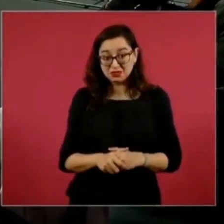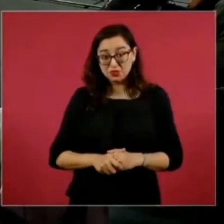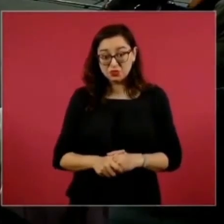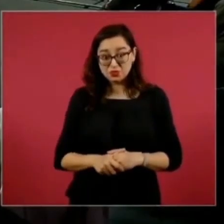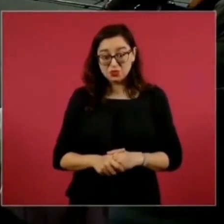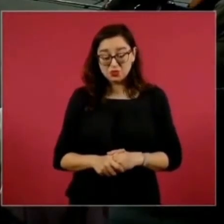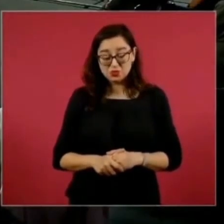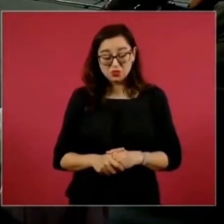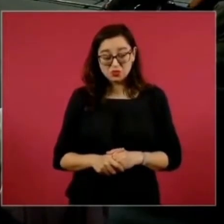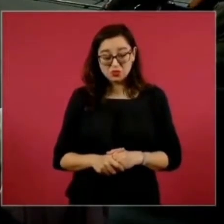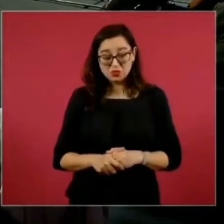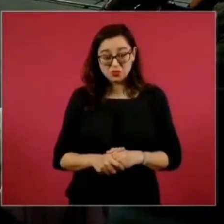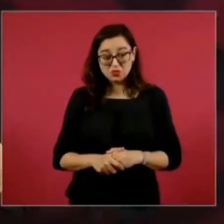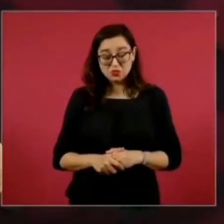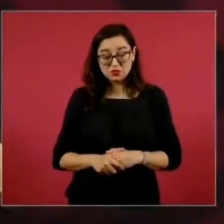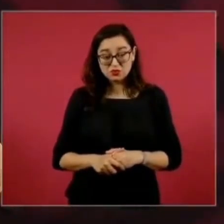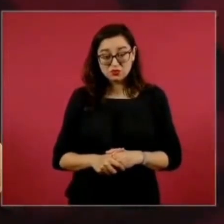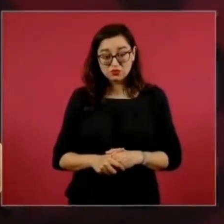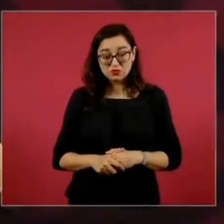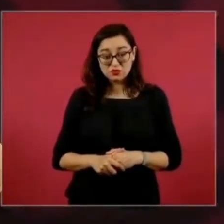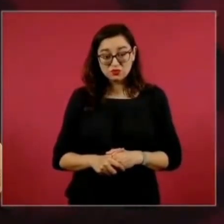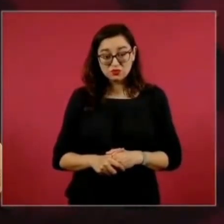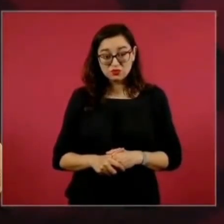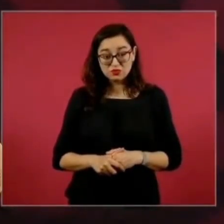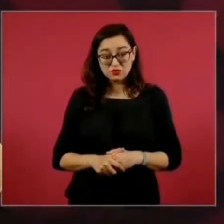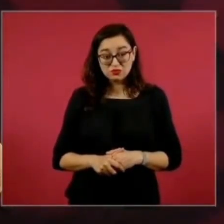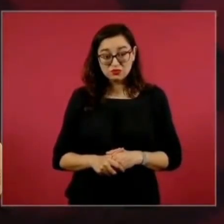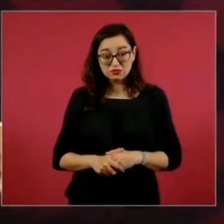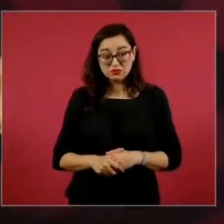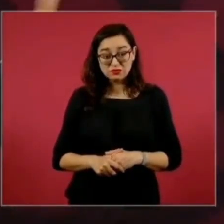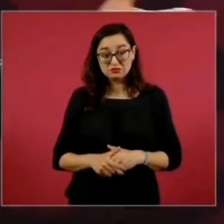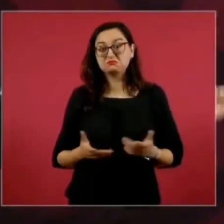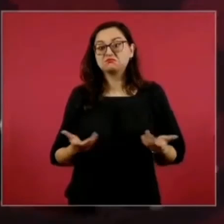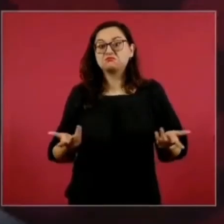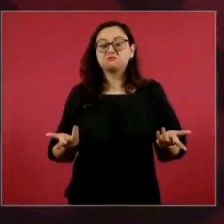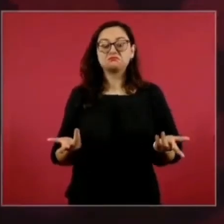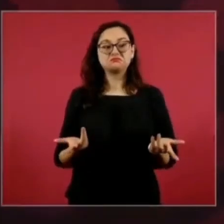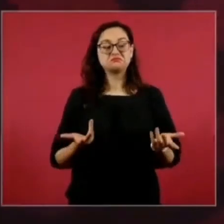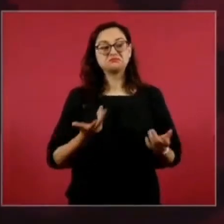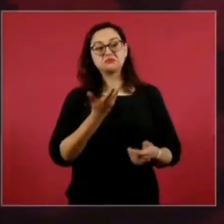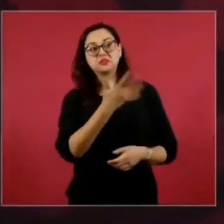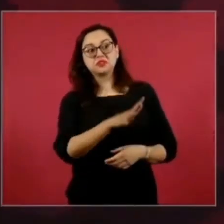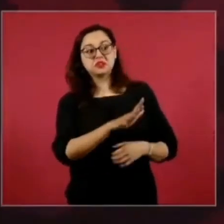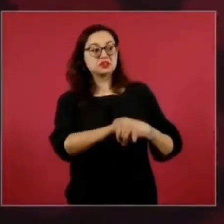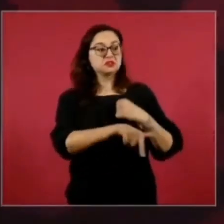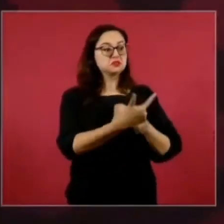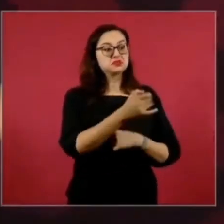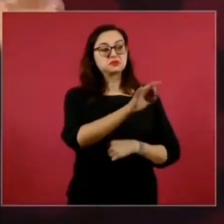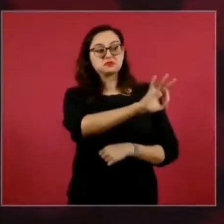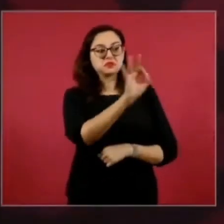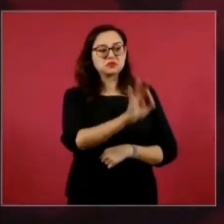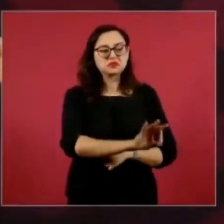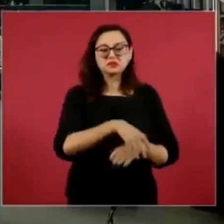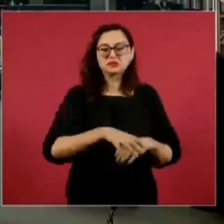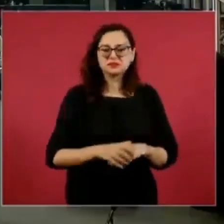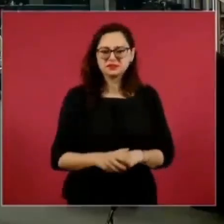10, 12 y